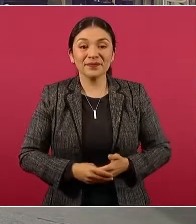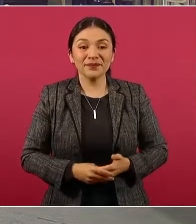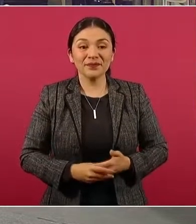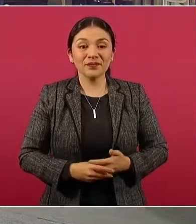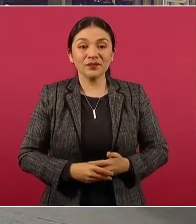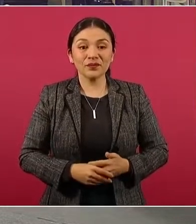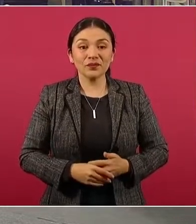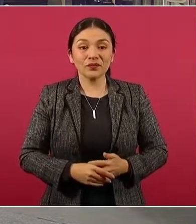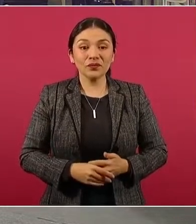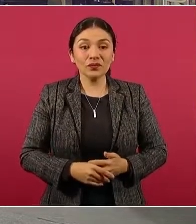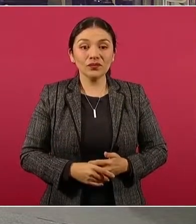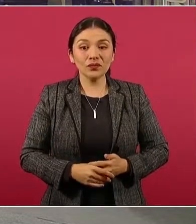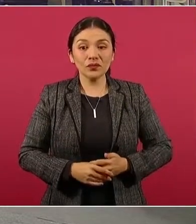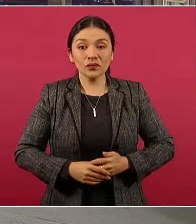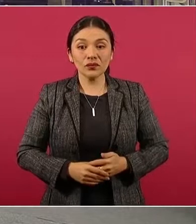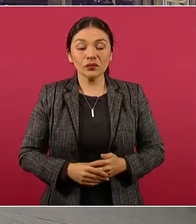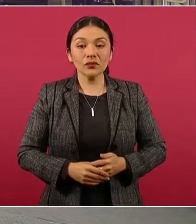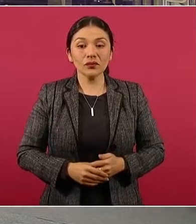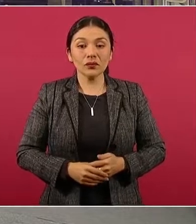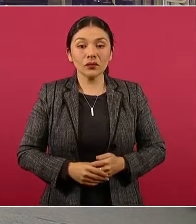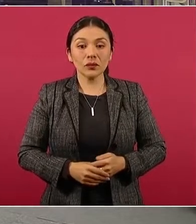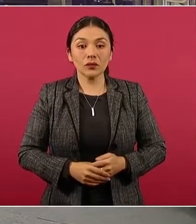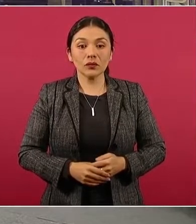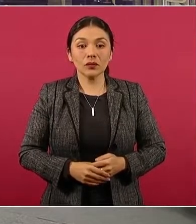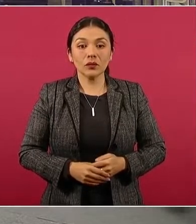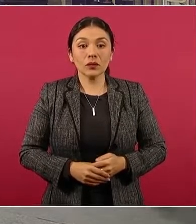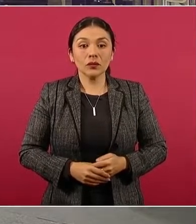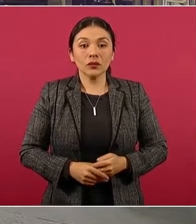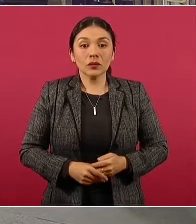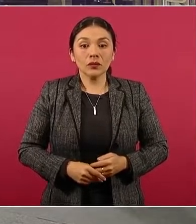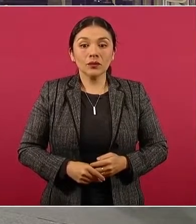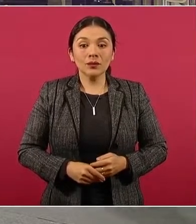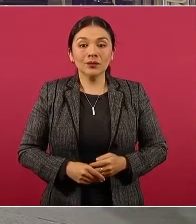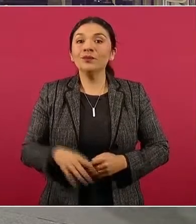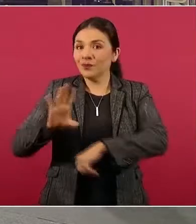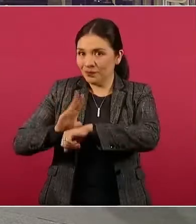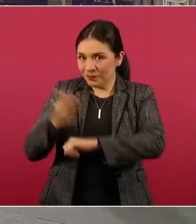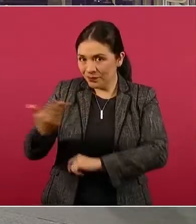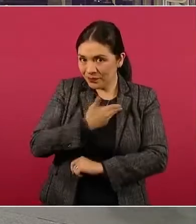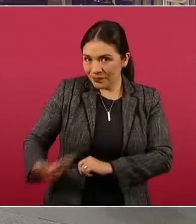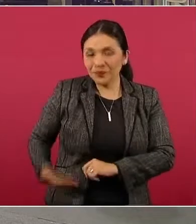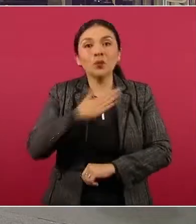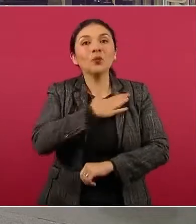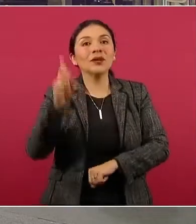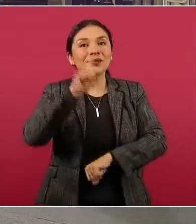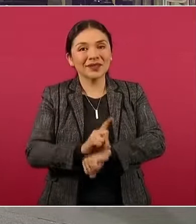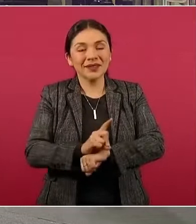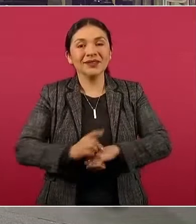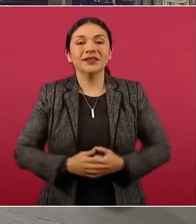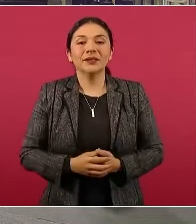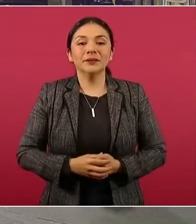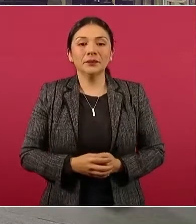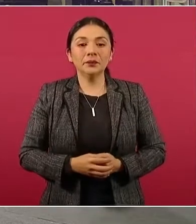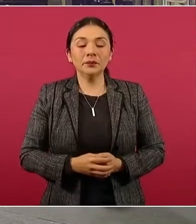conferencia matutina de este viernes, la titular del SAT afirmó que los requerimientos para timbrar recibos de nómina para su verificación solo son el